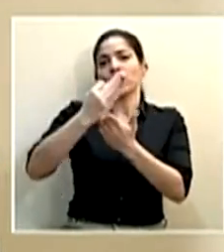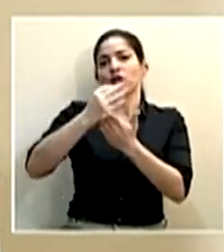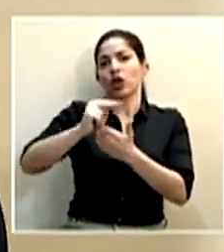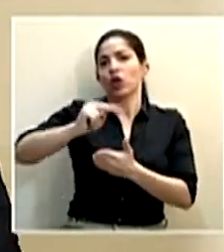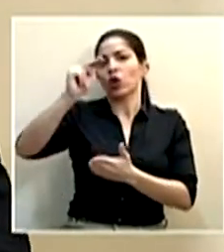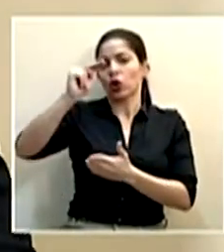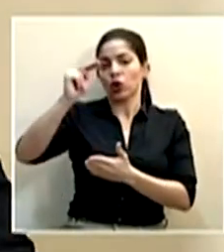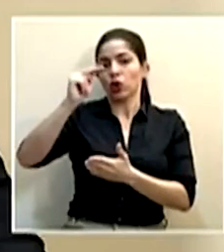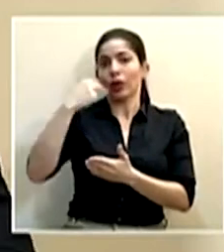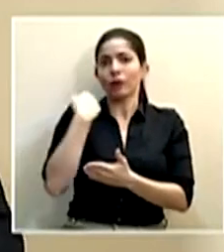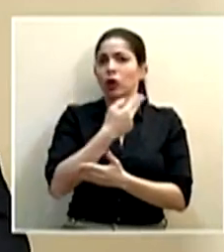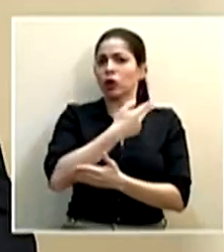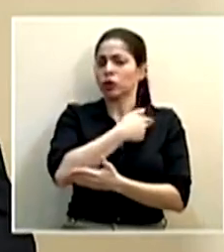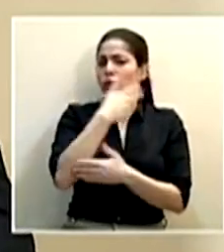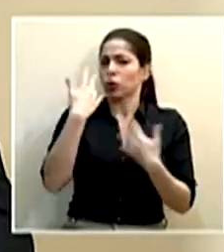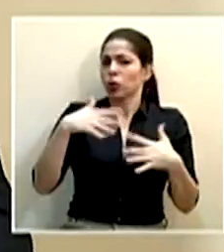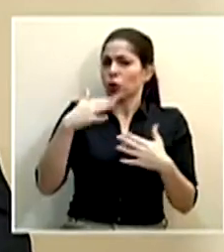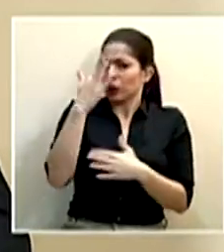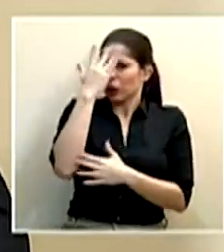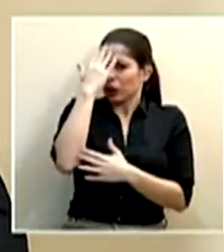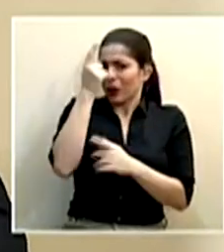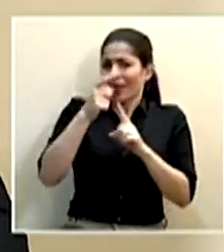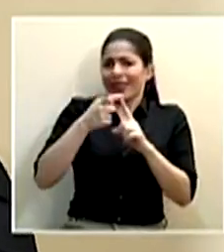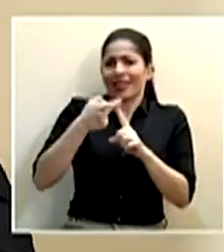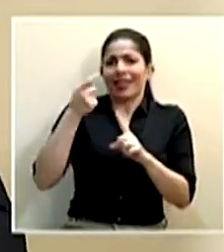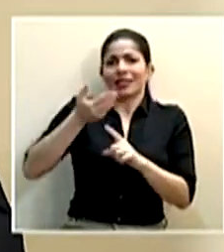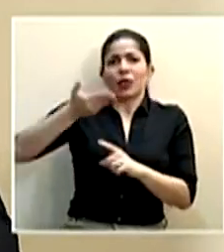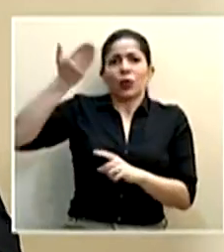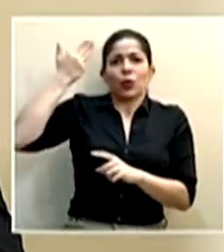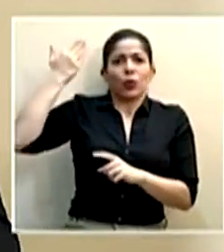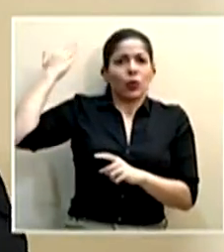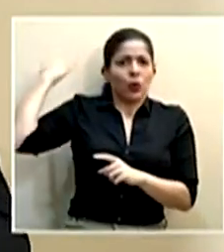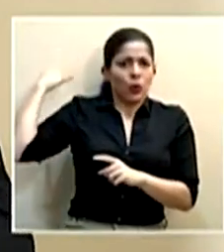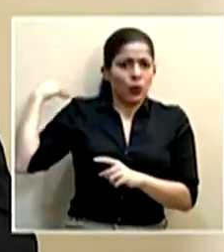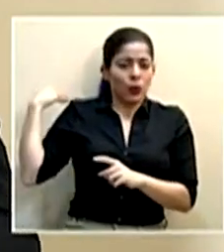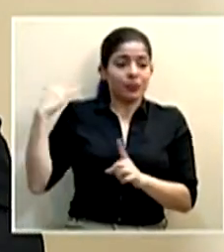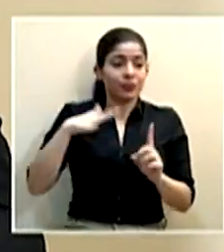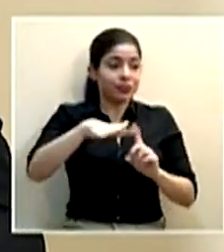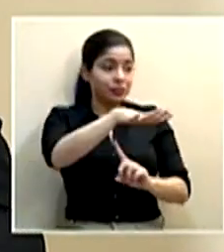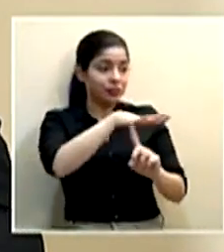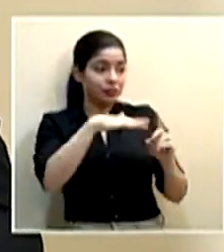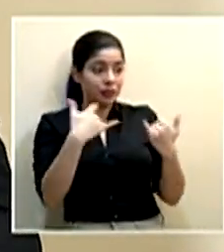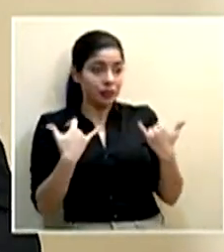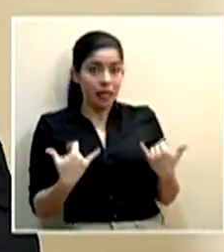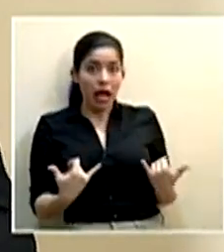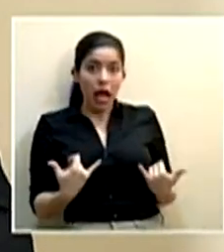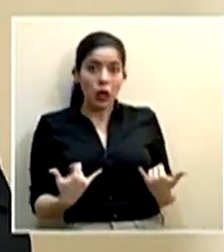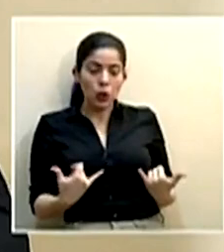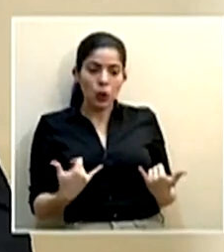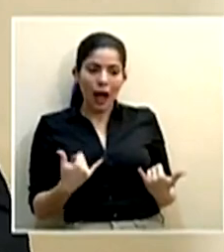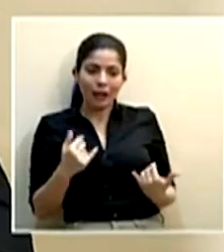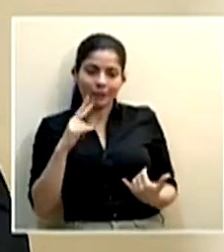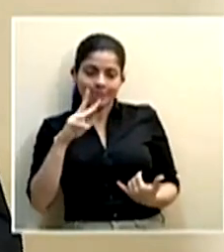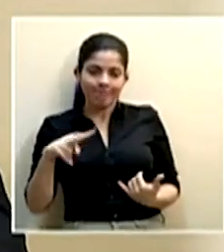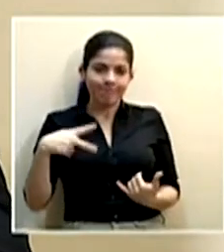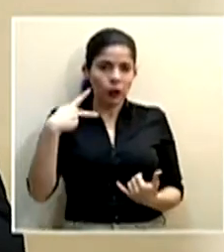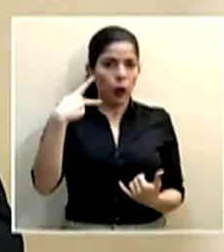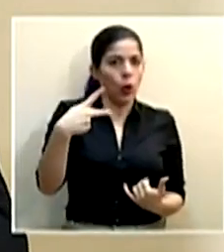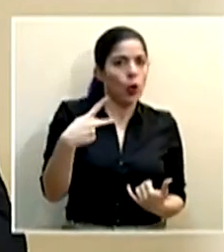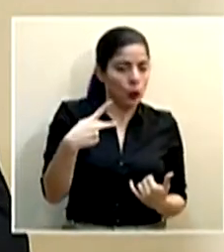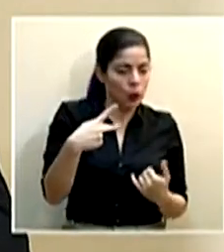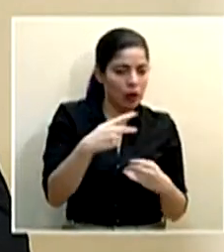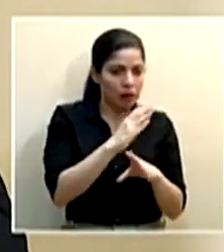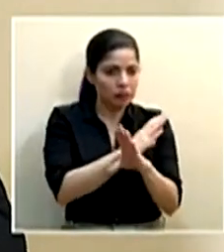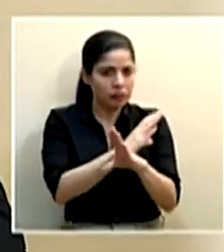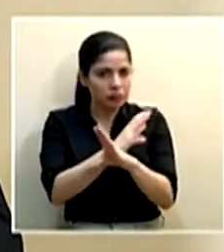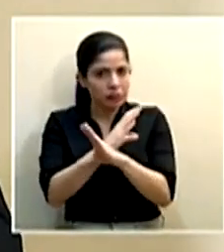es algo que nos ha preocupado desde semanas atrás y en el contexto actual lo que estamos es reforzando esas medidas